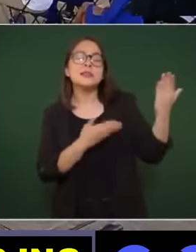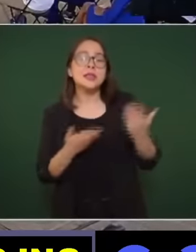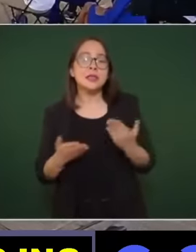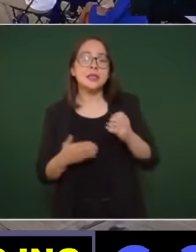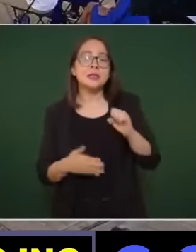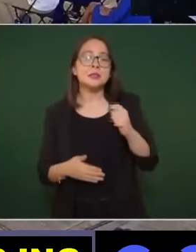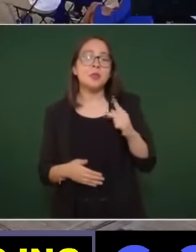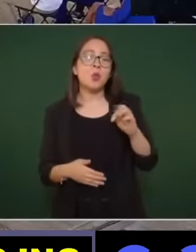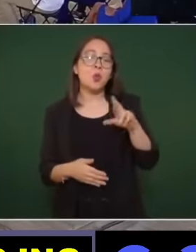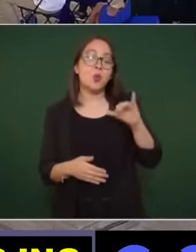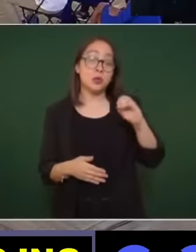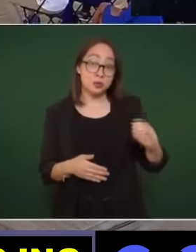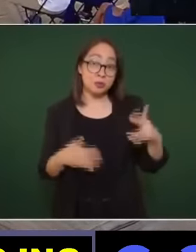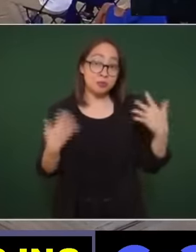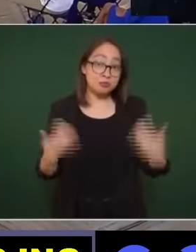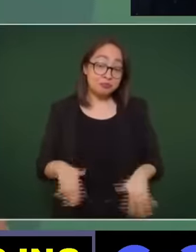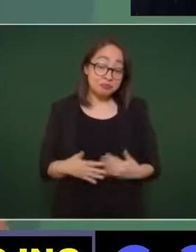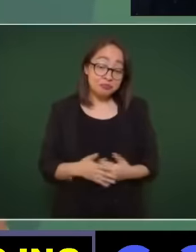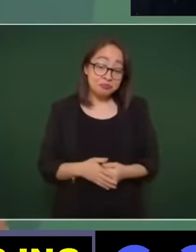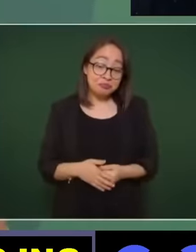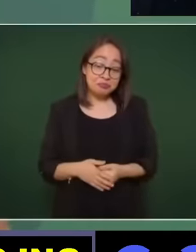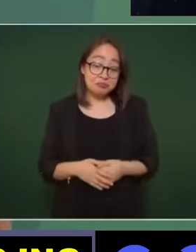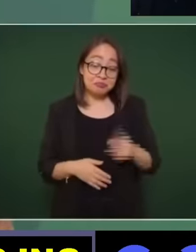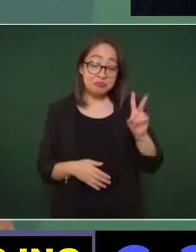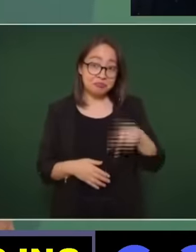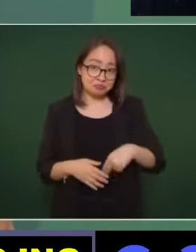se necesitaba ¿verdad?